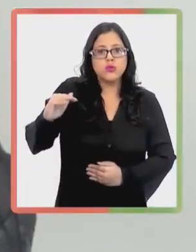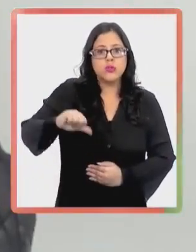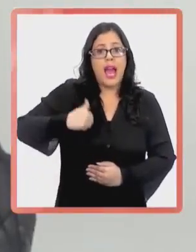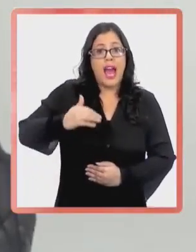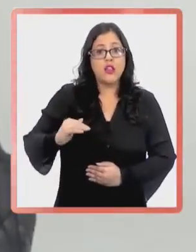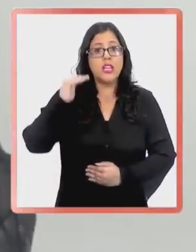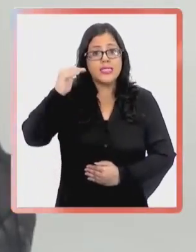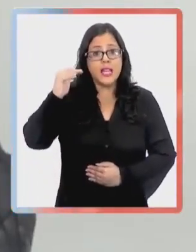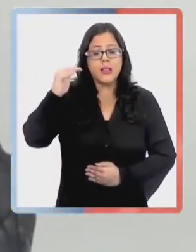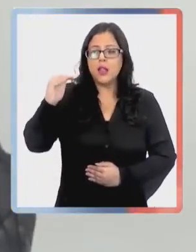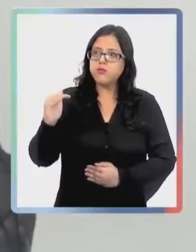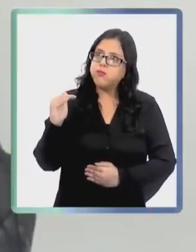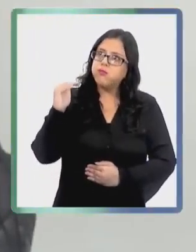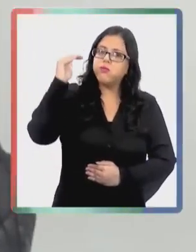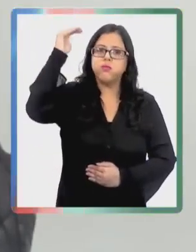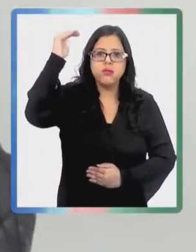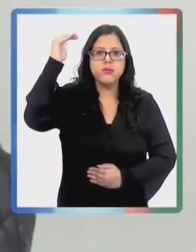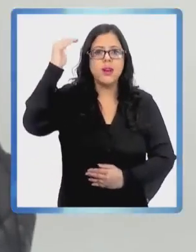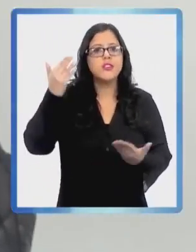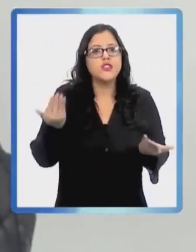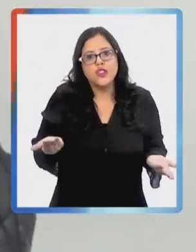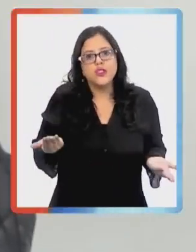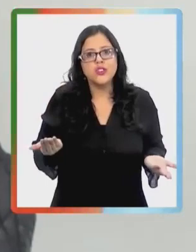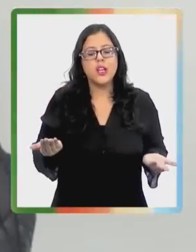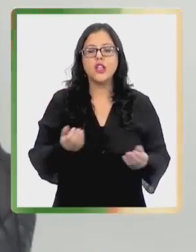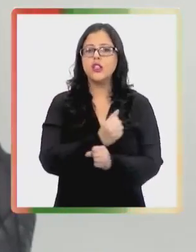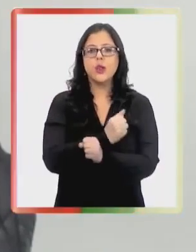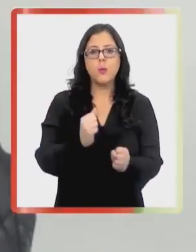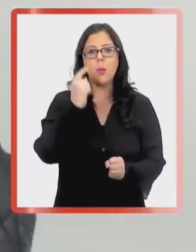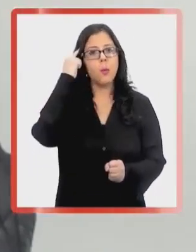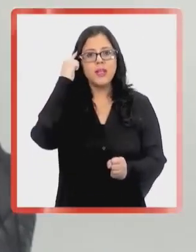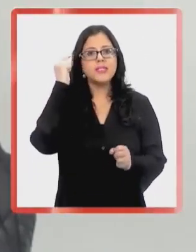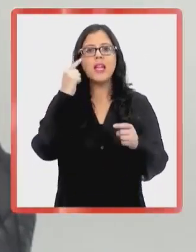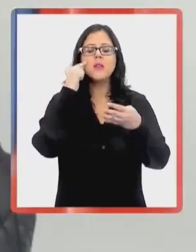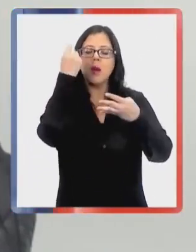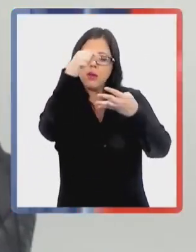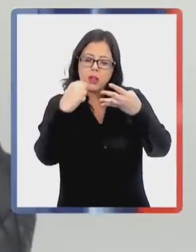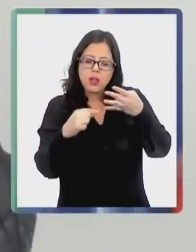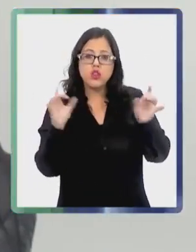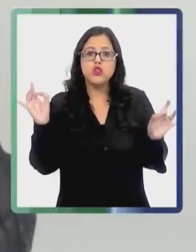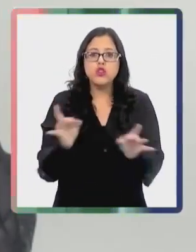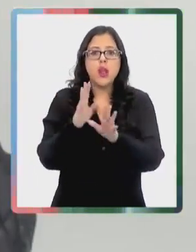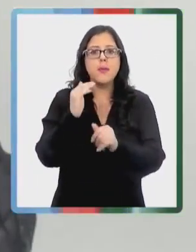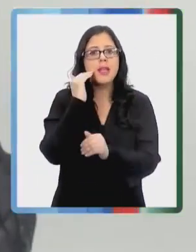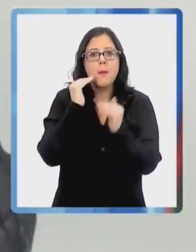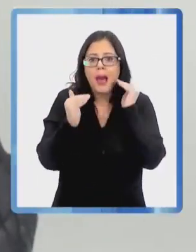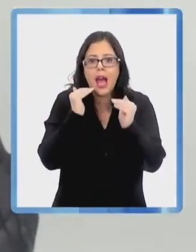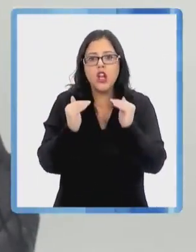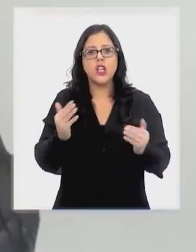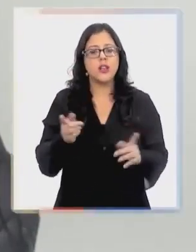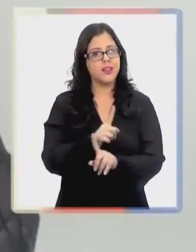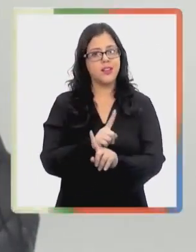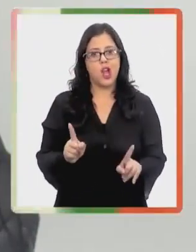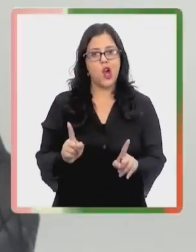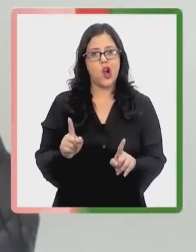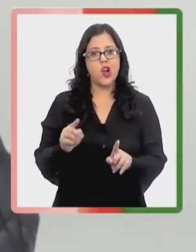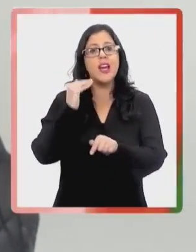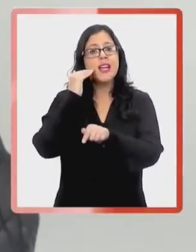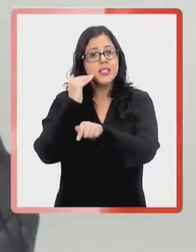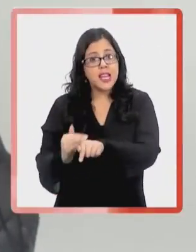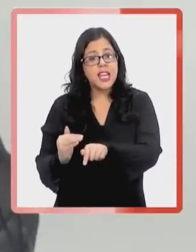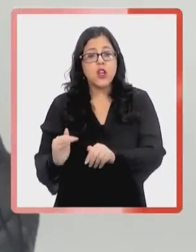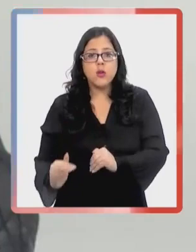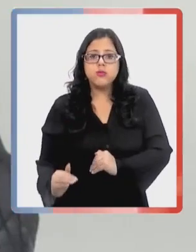un adolescente y después en un adulto. Por lo tanto, no podemos pensar que el diagnóstico solo es en la infancia. Ese